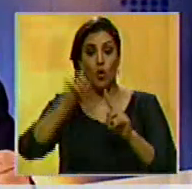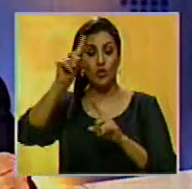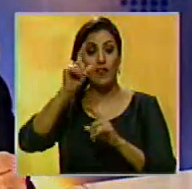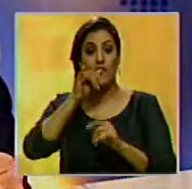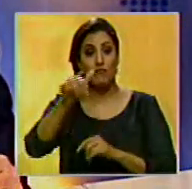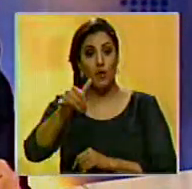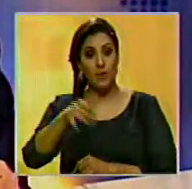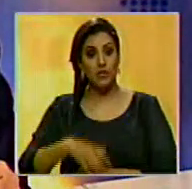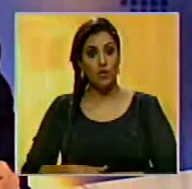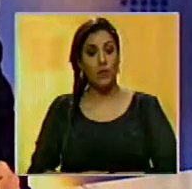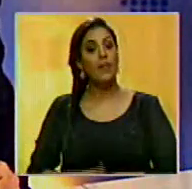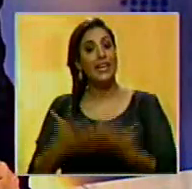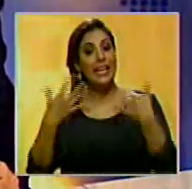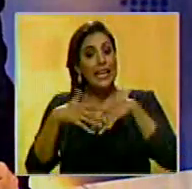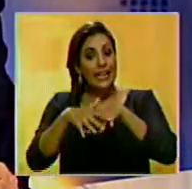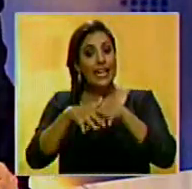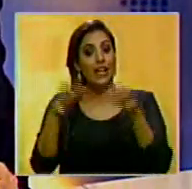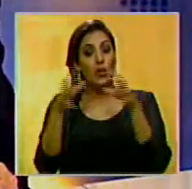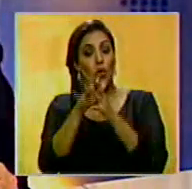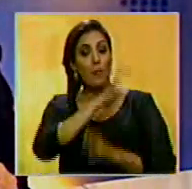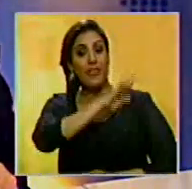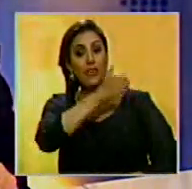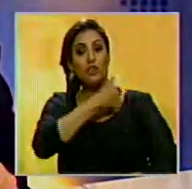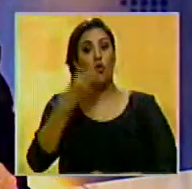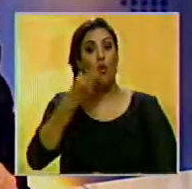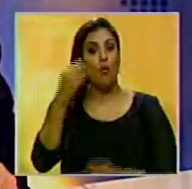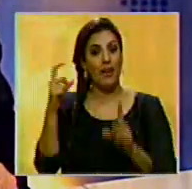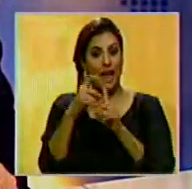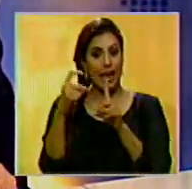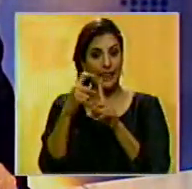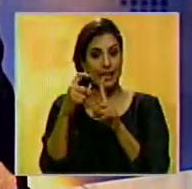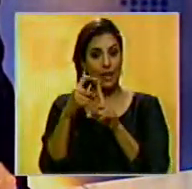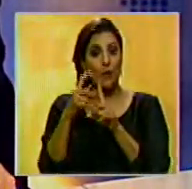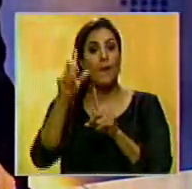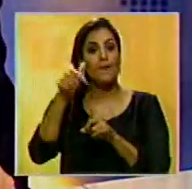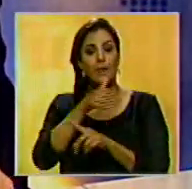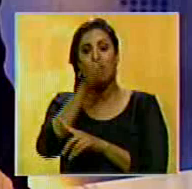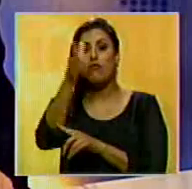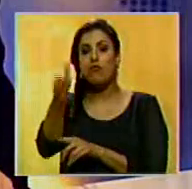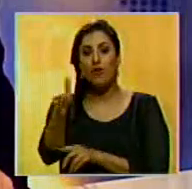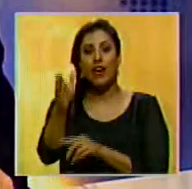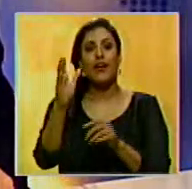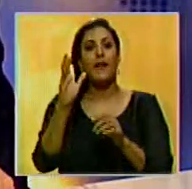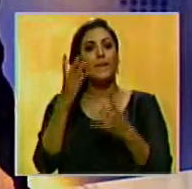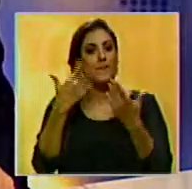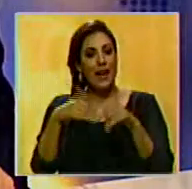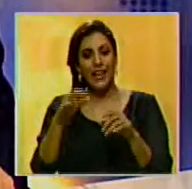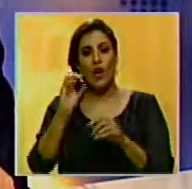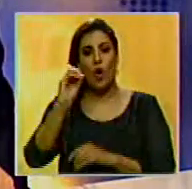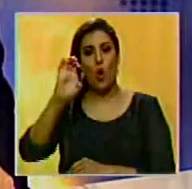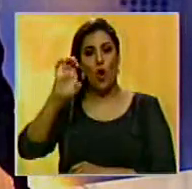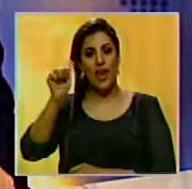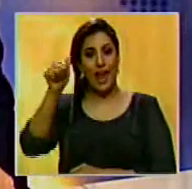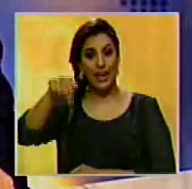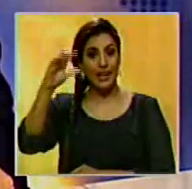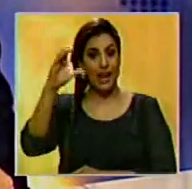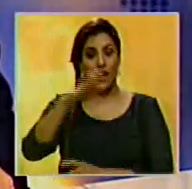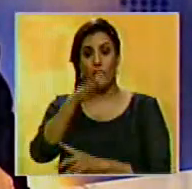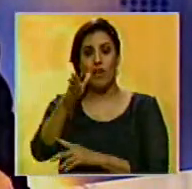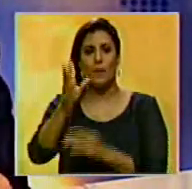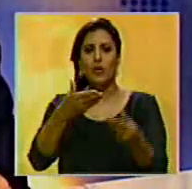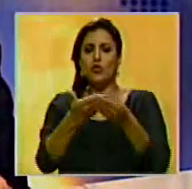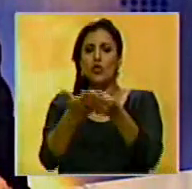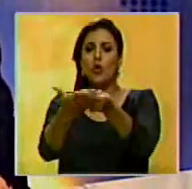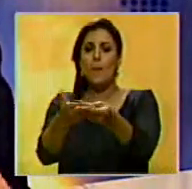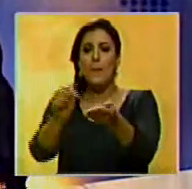Entre otras informaciones, integrantes de la Dirección Nacional Juvenil de Acción Democrática acudieron a la sede de la Organización de Estados Americanos aquí en Caracas a